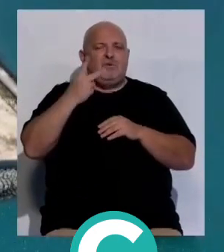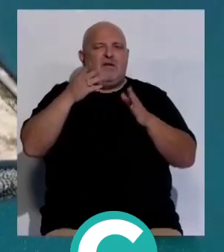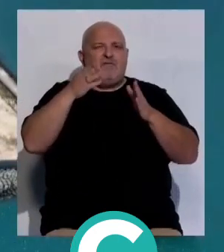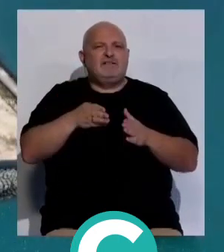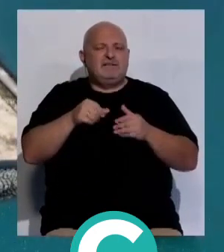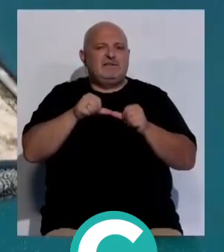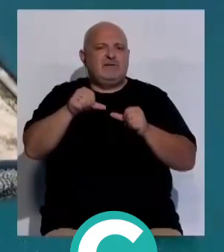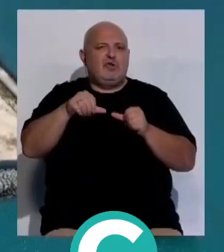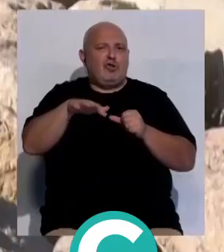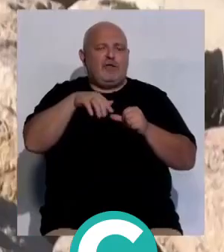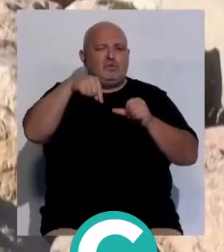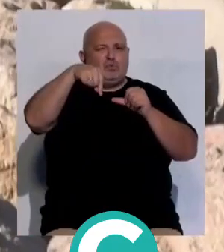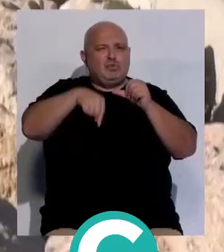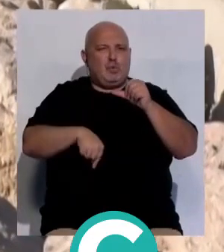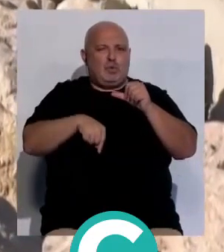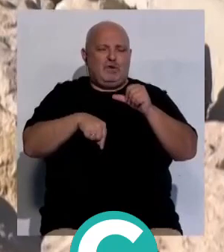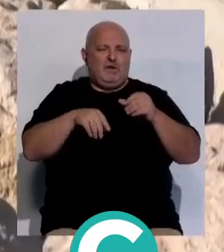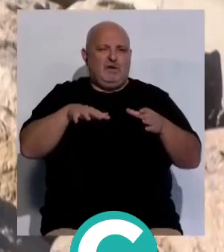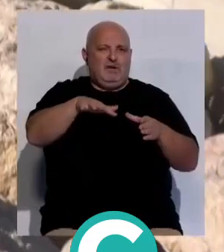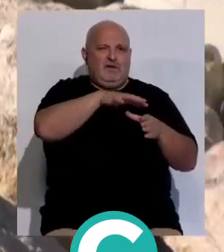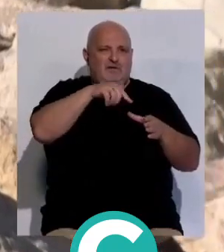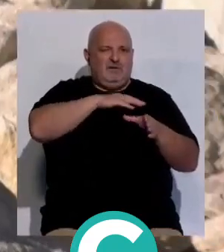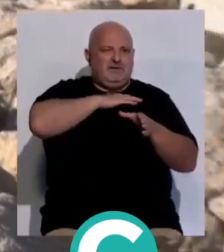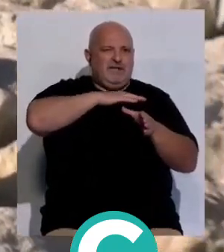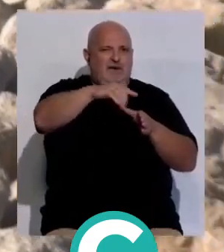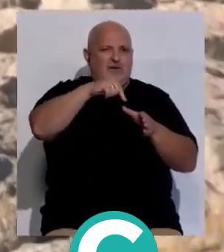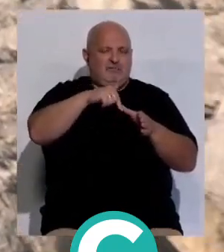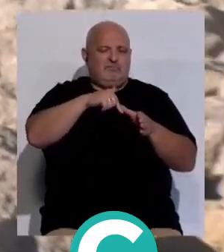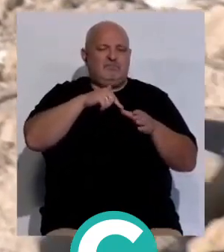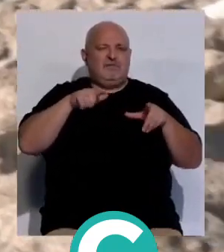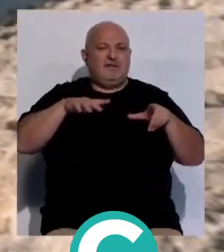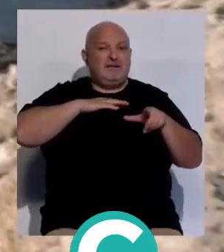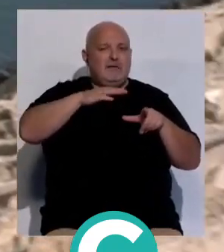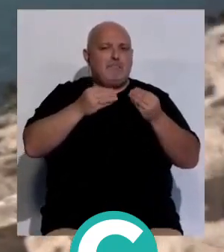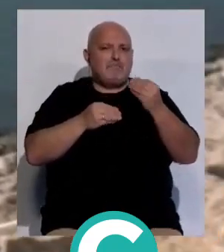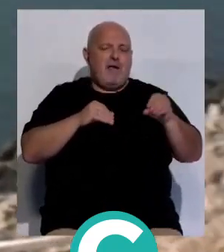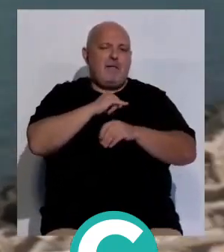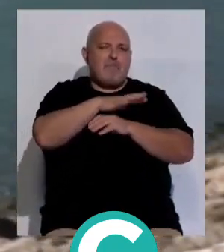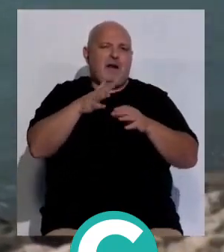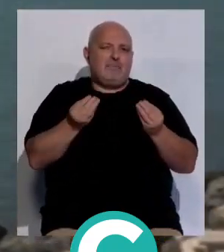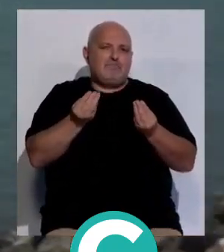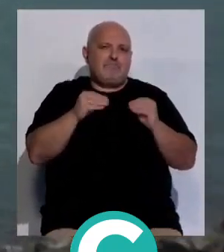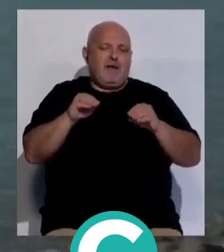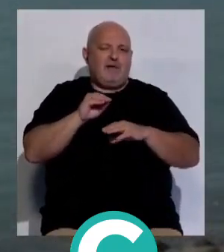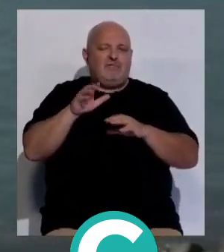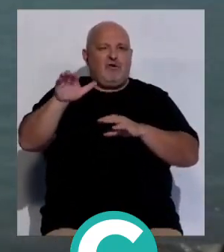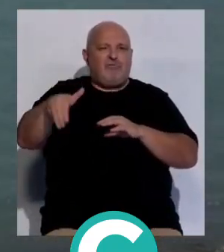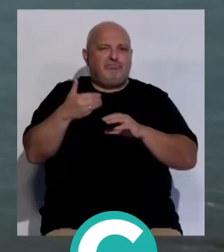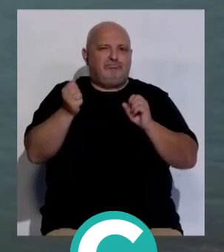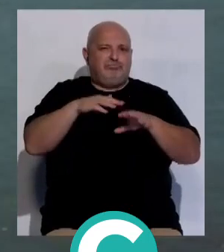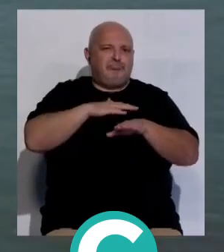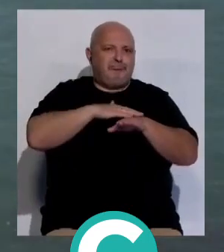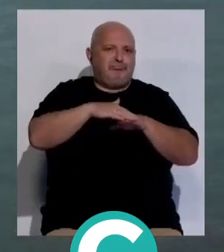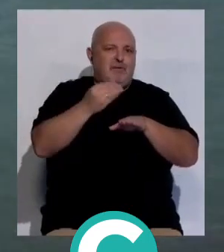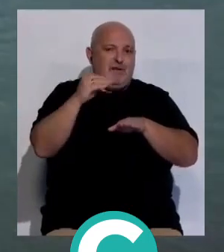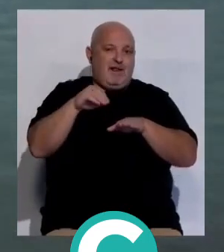desarrollará en el extremo sur de los nuevos espacios portuarios, una superficie que se ganará al mar con el relleno del material extraído del dragado